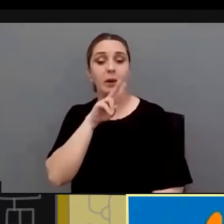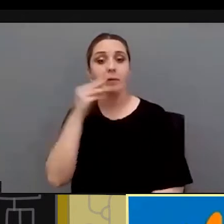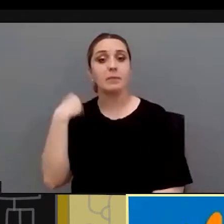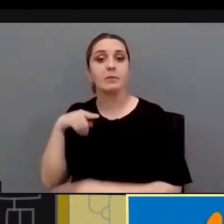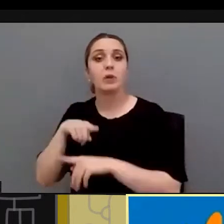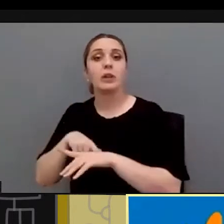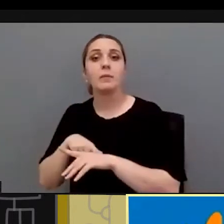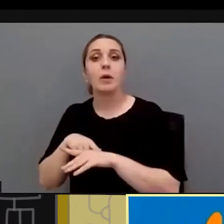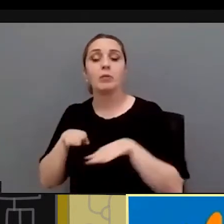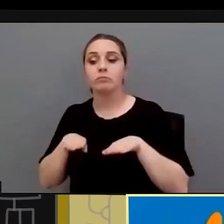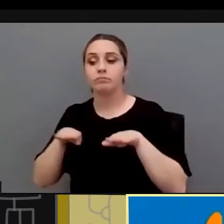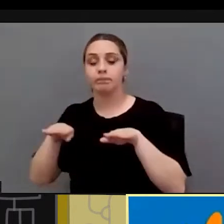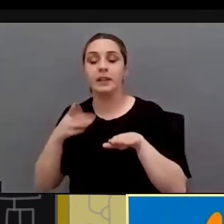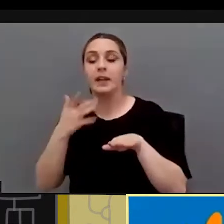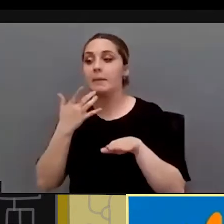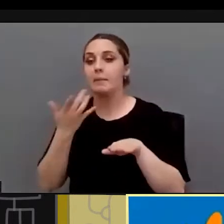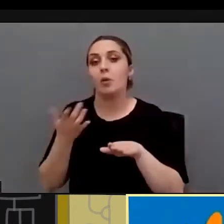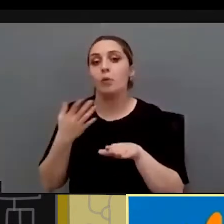va a emplear por ejemplo